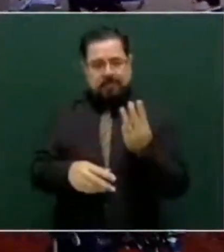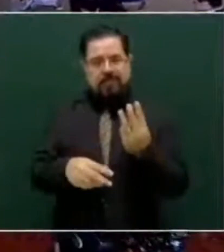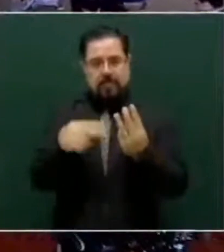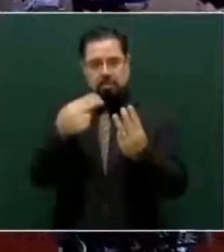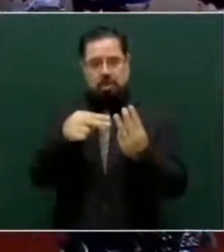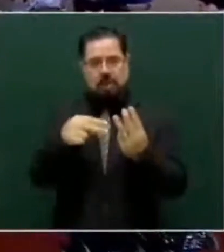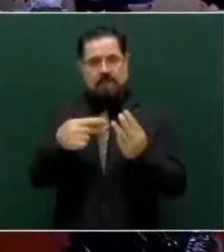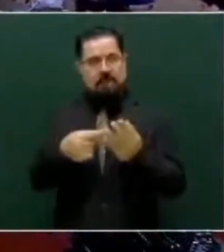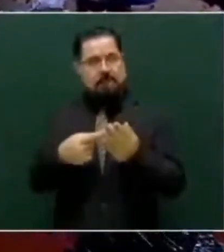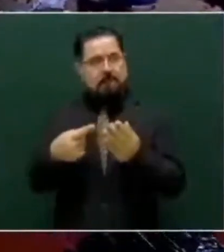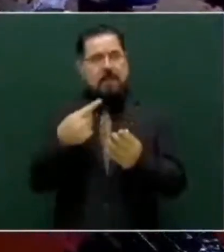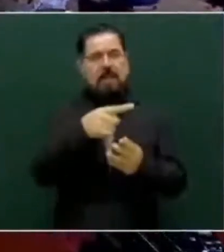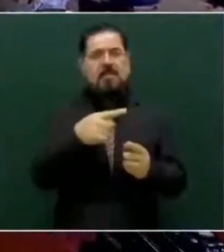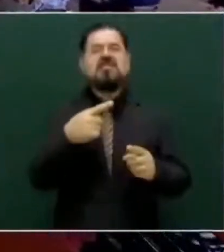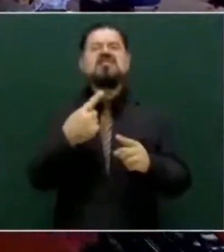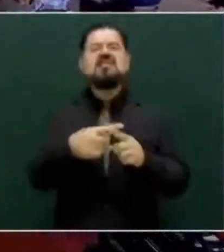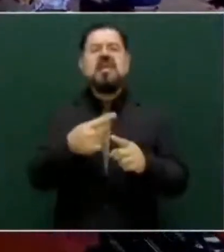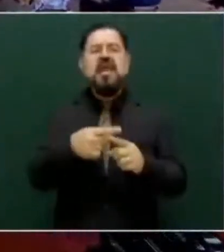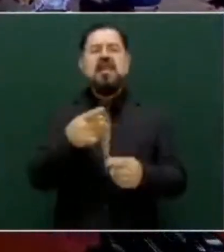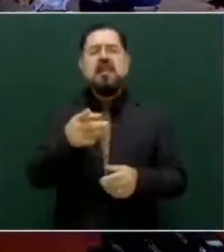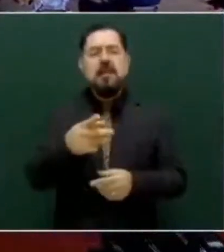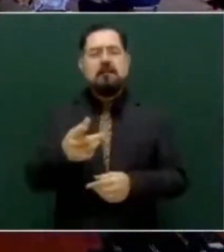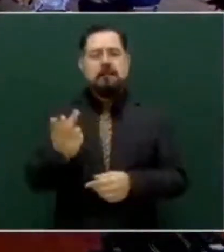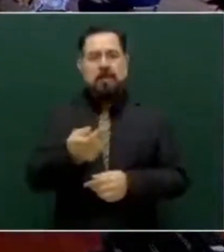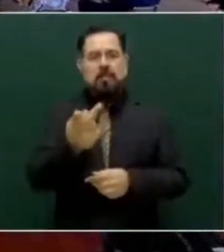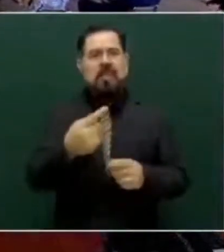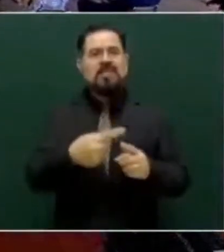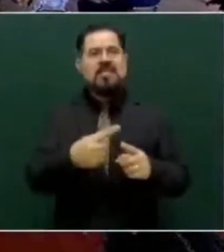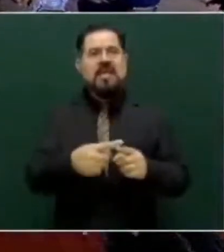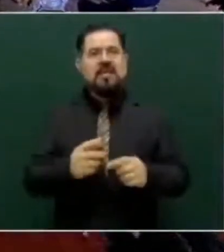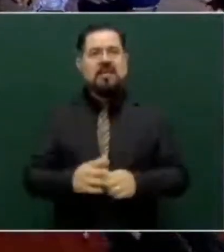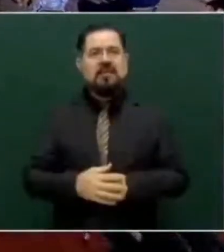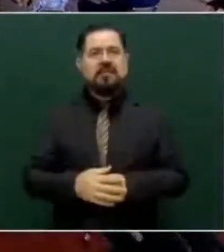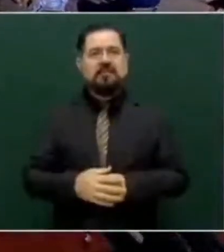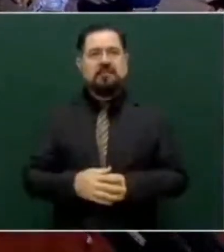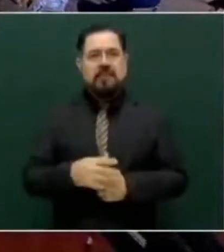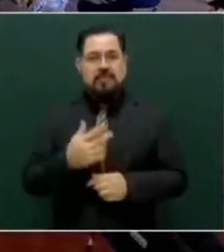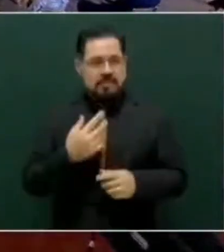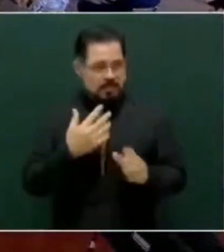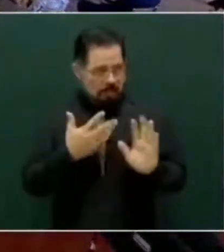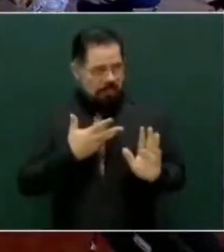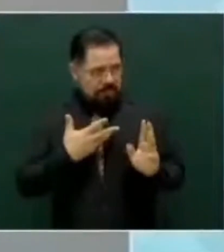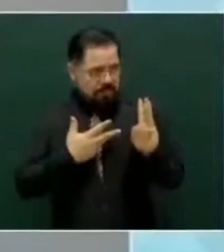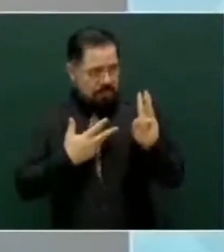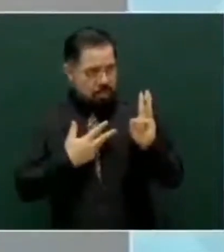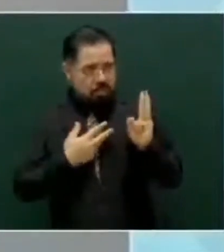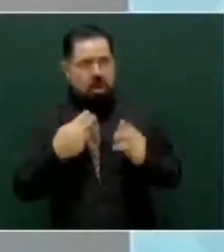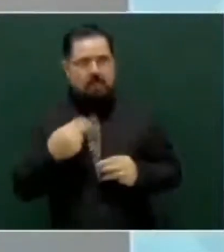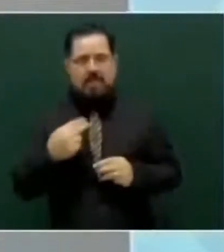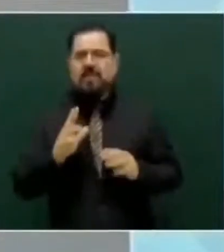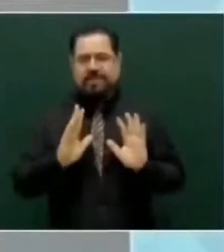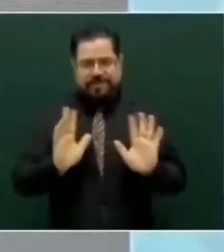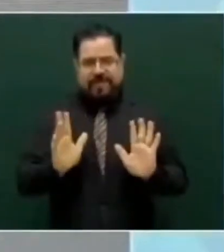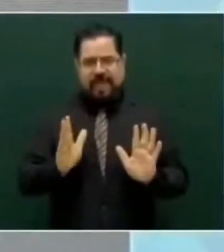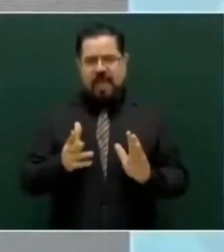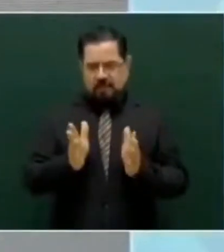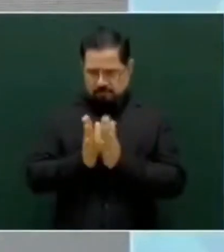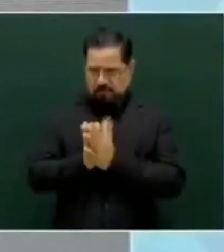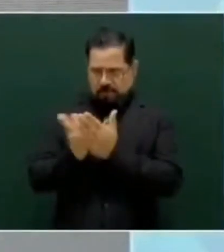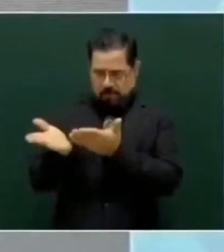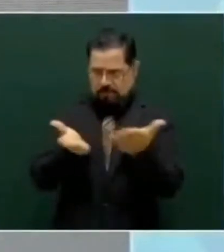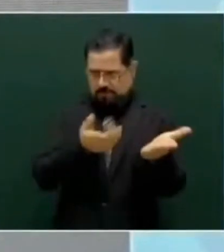¿Quiénes están? ¿Ya hablaste con todas? ¿Ya tienes la terna? Ya, dale a conocer ahorita.